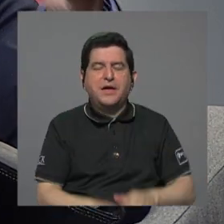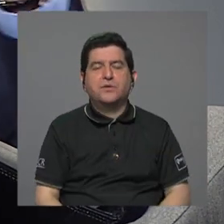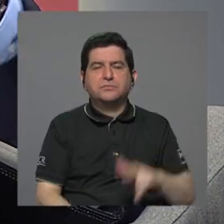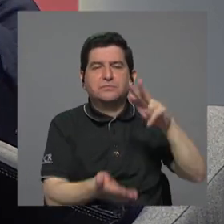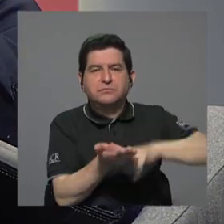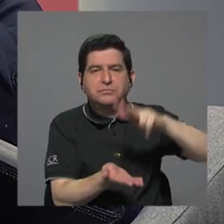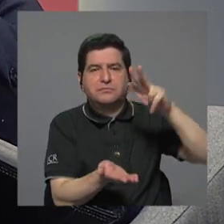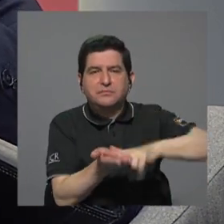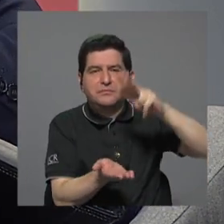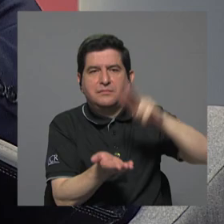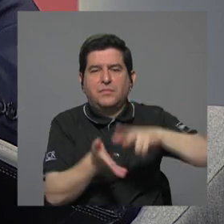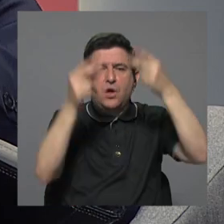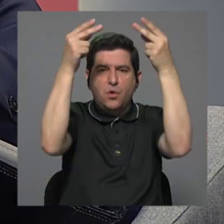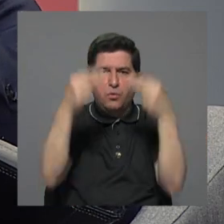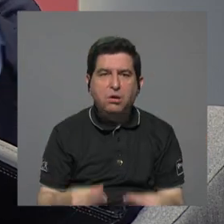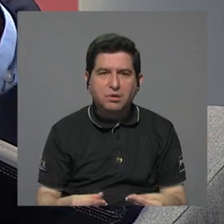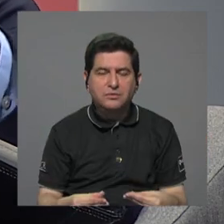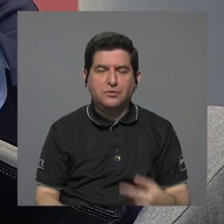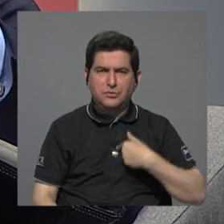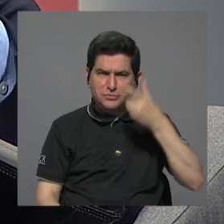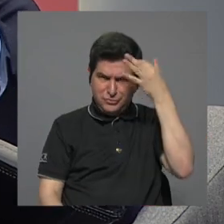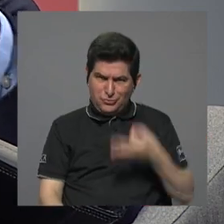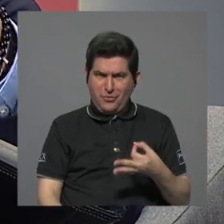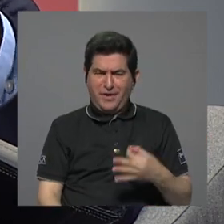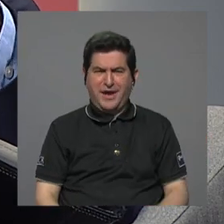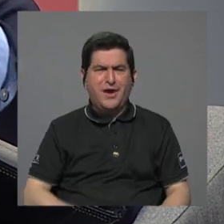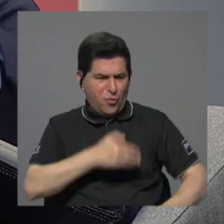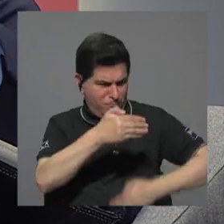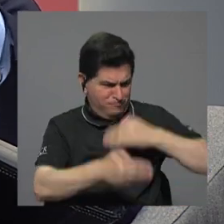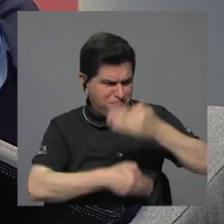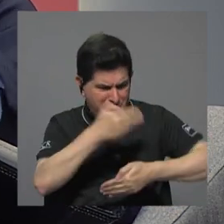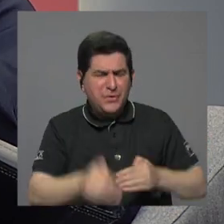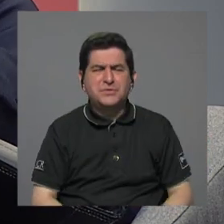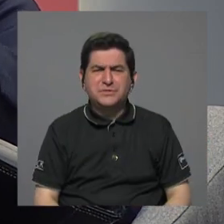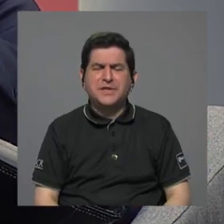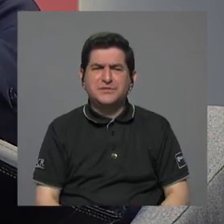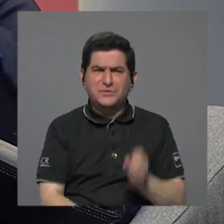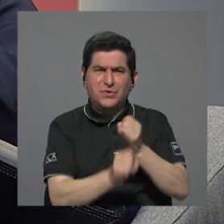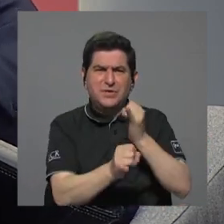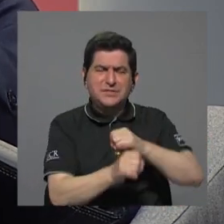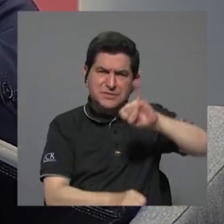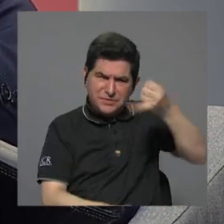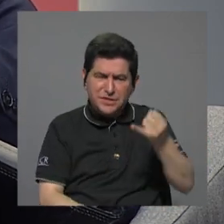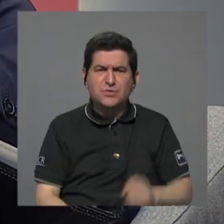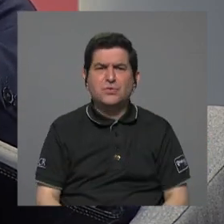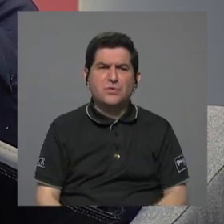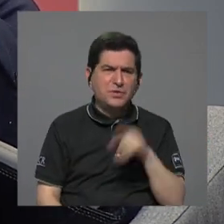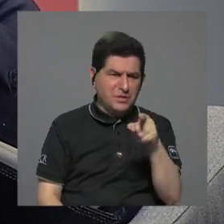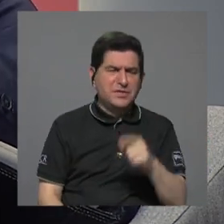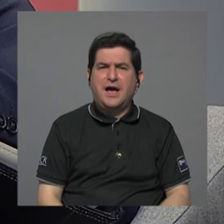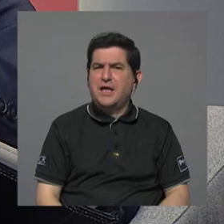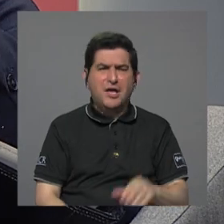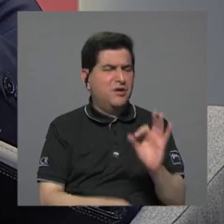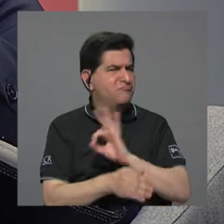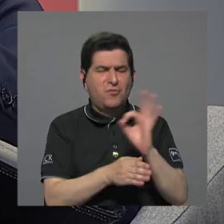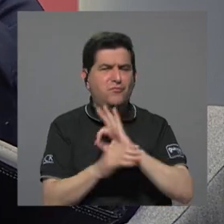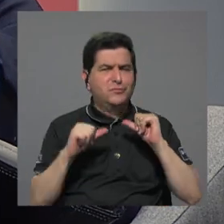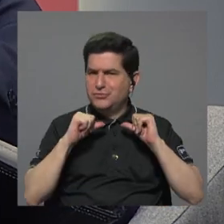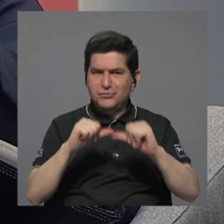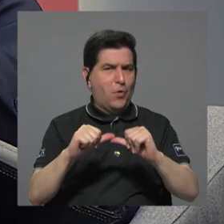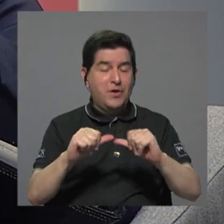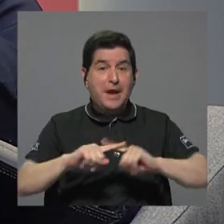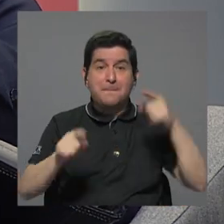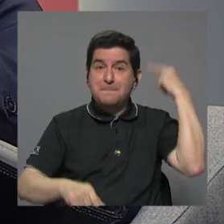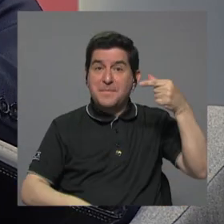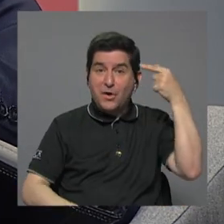presupuesto yo si creo que hay un camino para que Javdeba deje de operar claramente está diseñado de esa forma lo que pasa